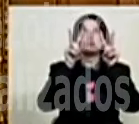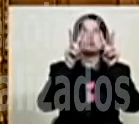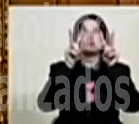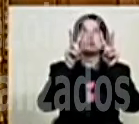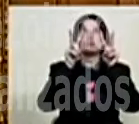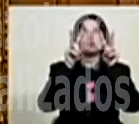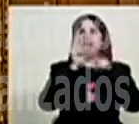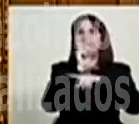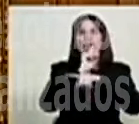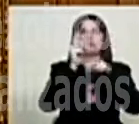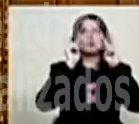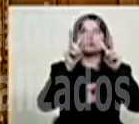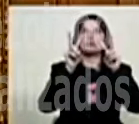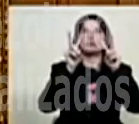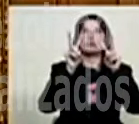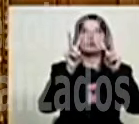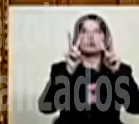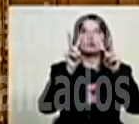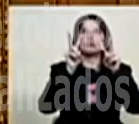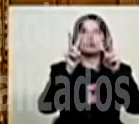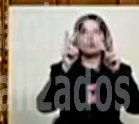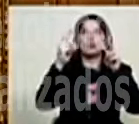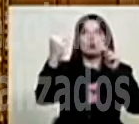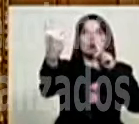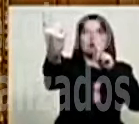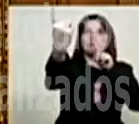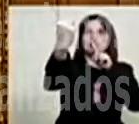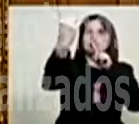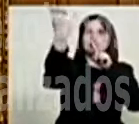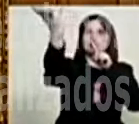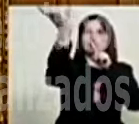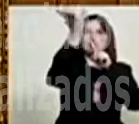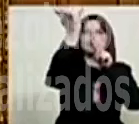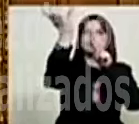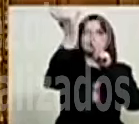Fracciones de segundo y vemos entrar el dron.